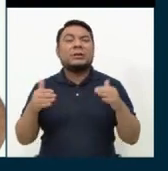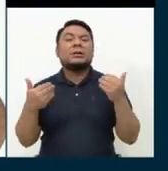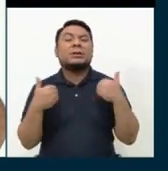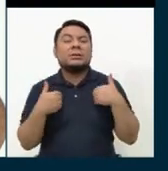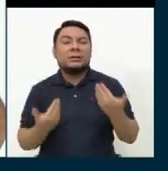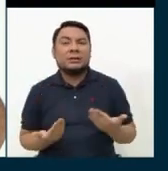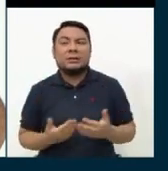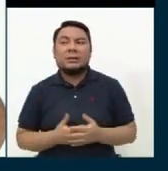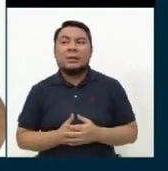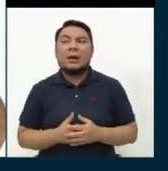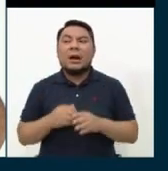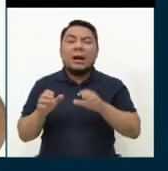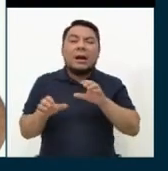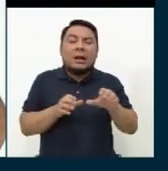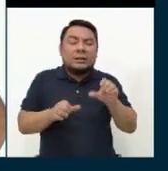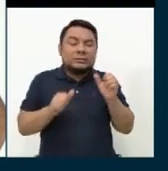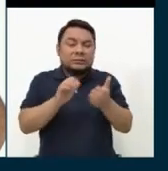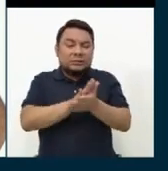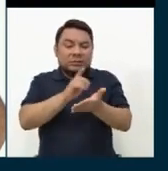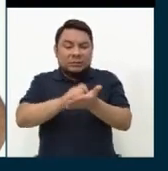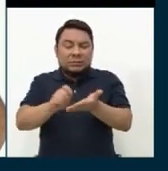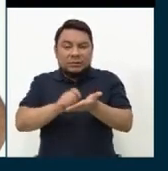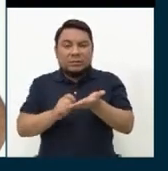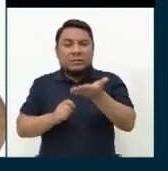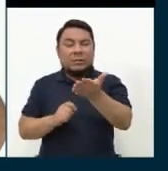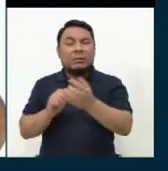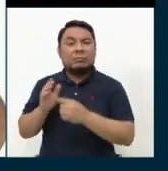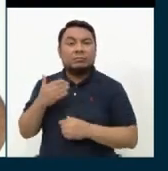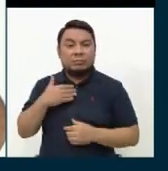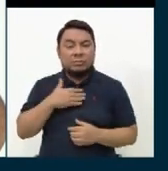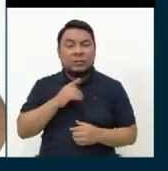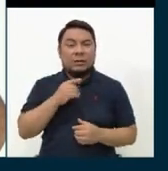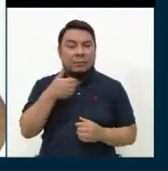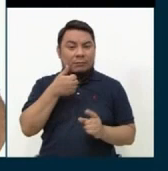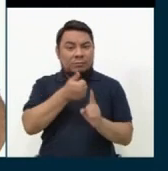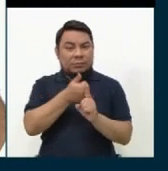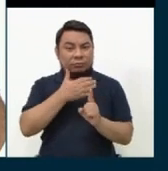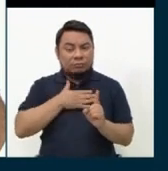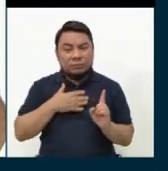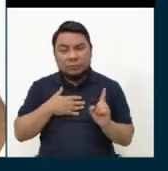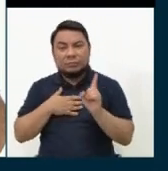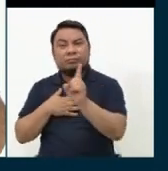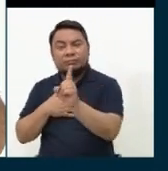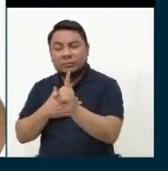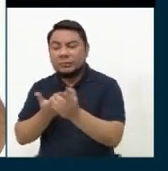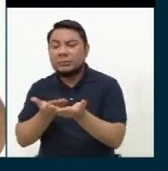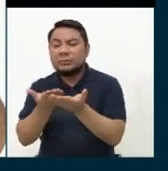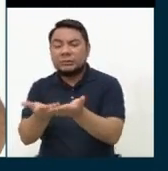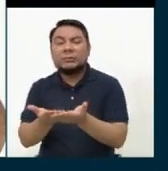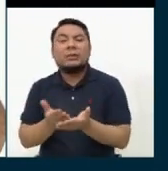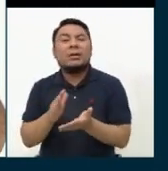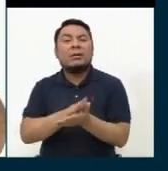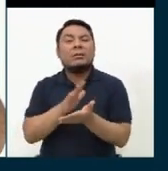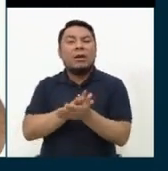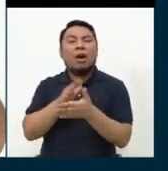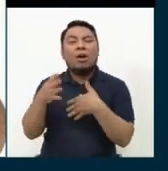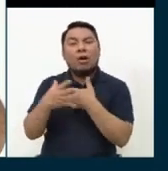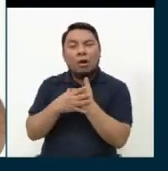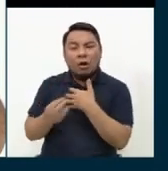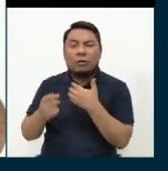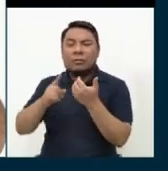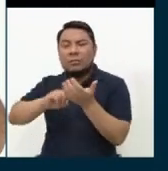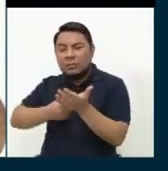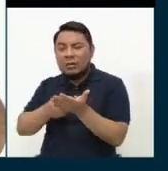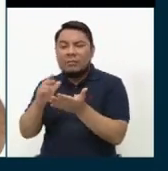que al hacer un trámite presencial, tener a veces que adjuntar la copia del DNI u otro